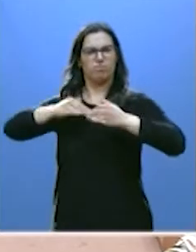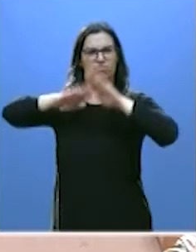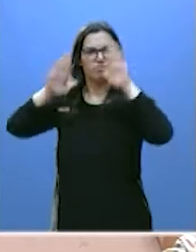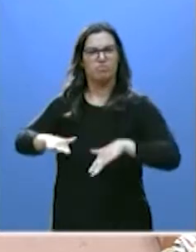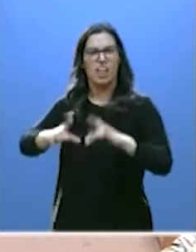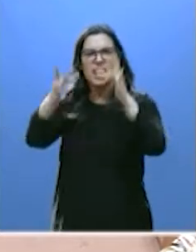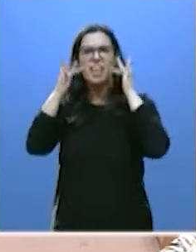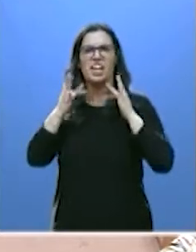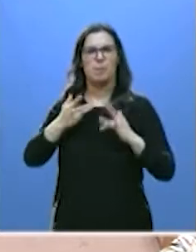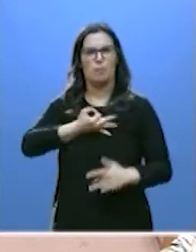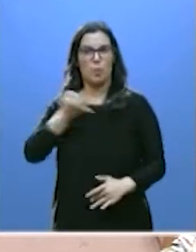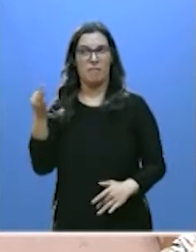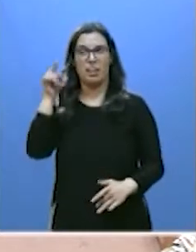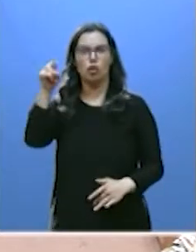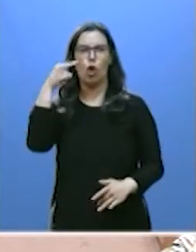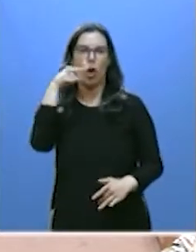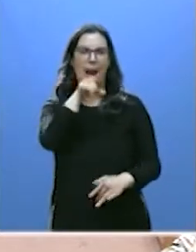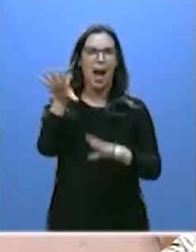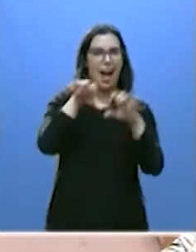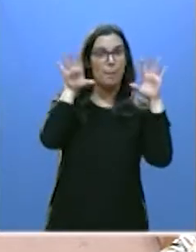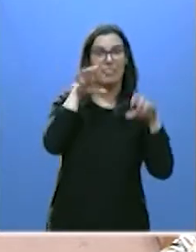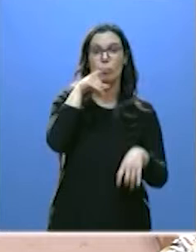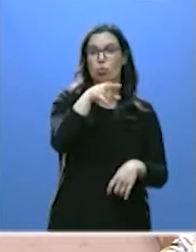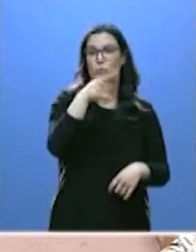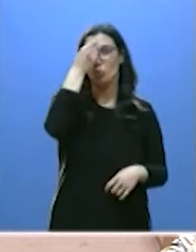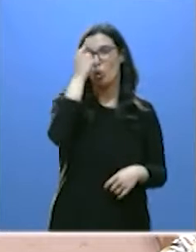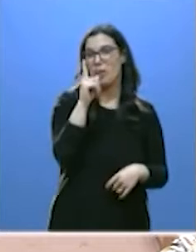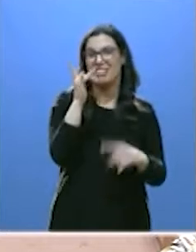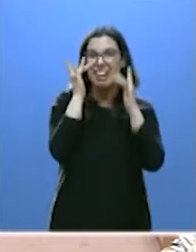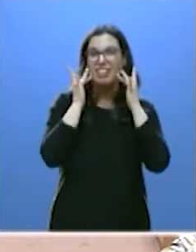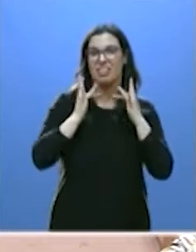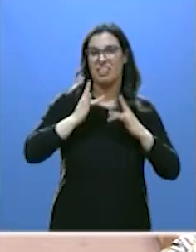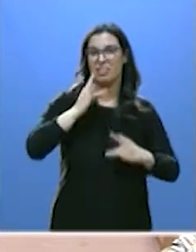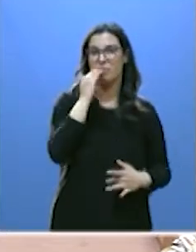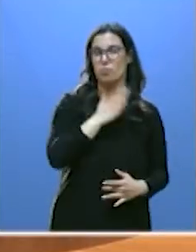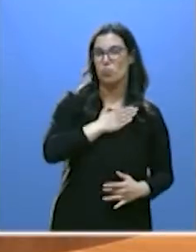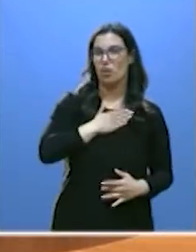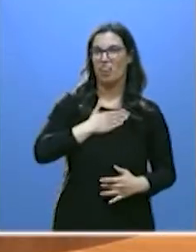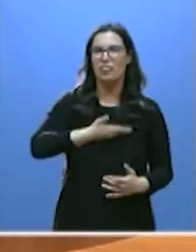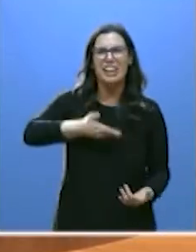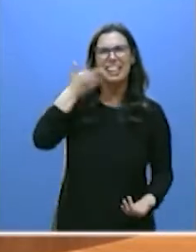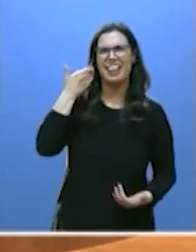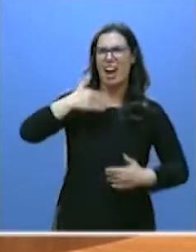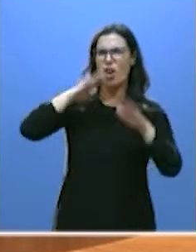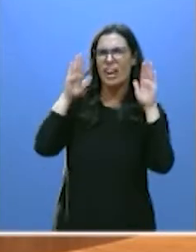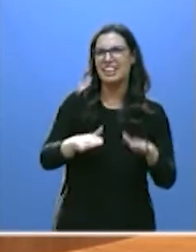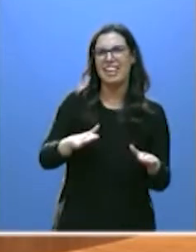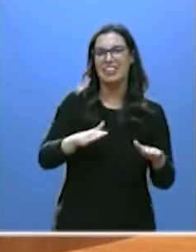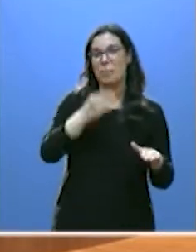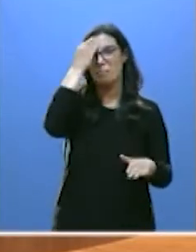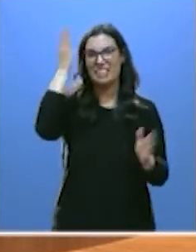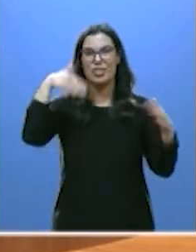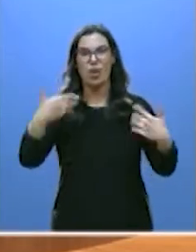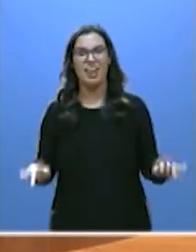Porque usted, señor Tudanca, no cree en la honradez, ni en la dignidad, ni en la lealtad de esta Cámara.